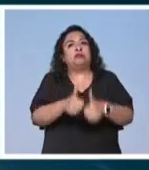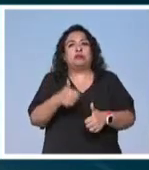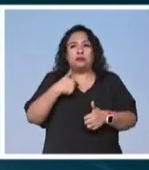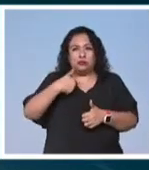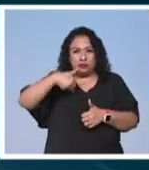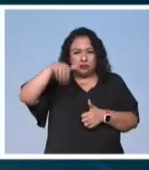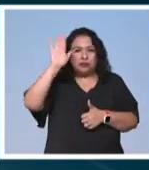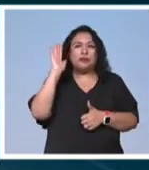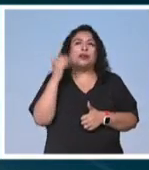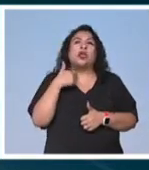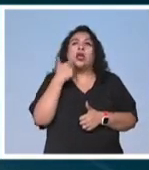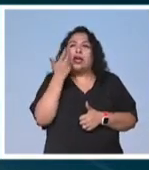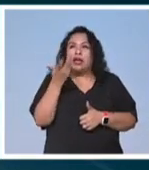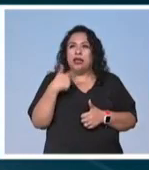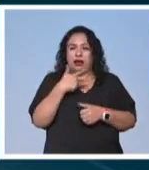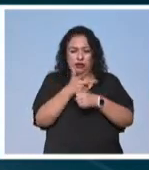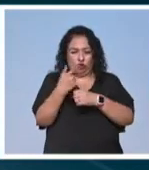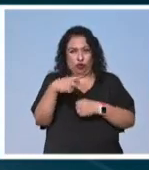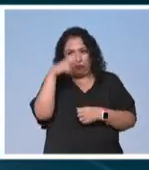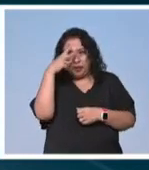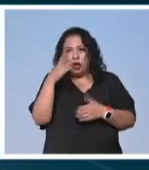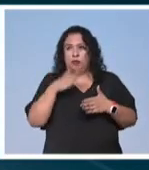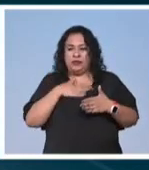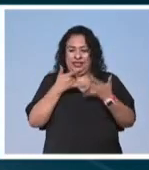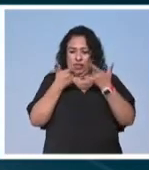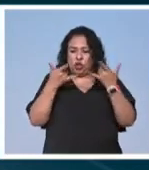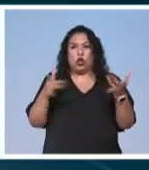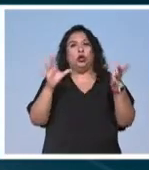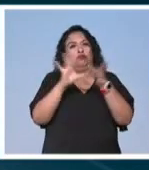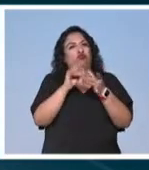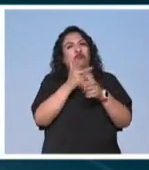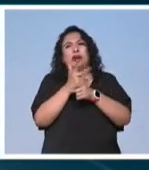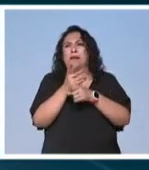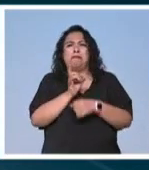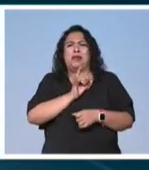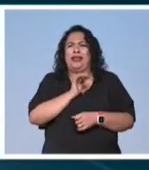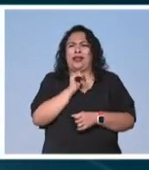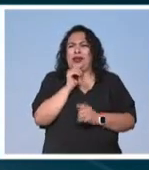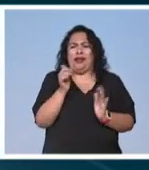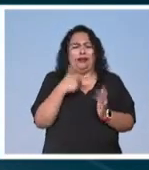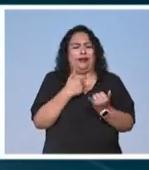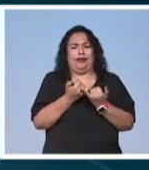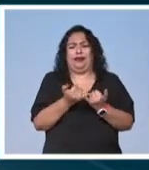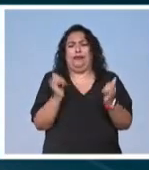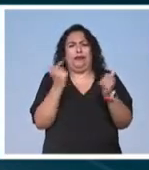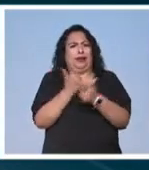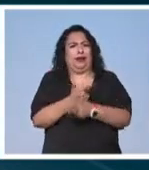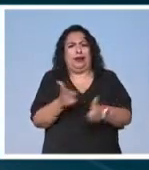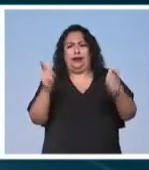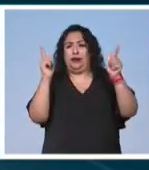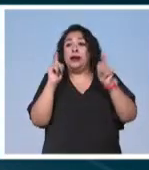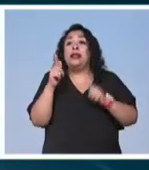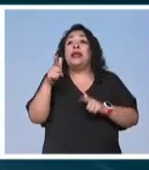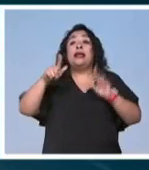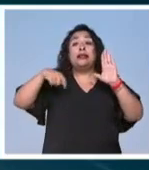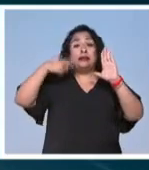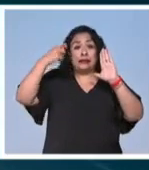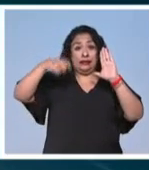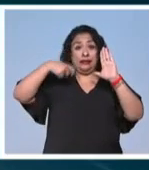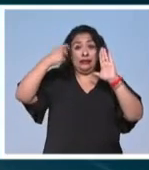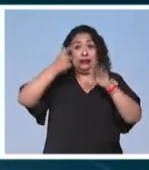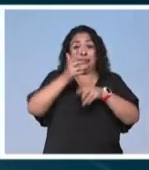era ser cine mexicano, contar mis historias y contarlas efectivamente sin miedo, con independencia y libertad. El cine